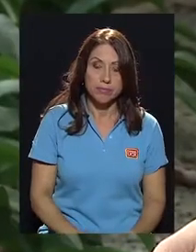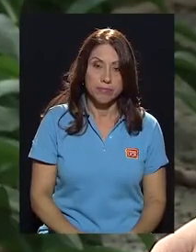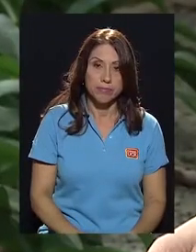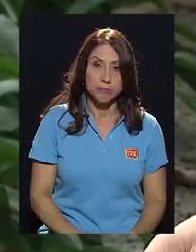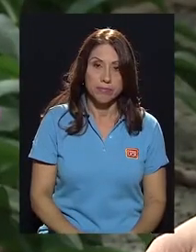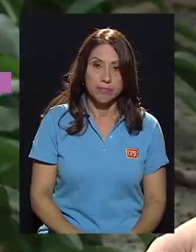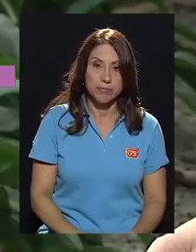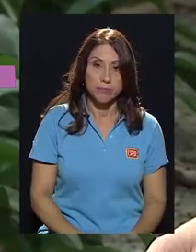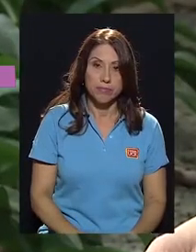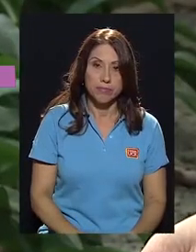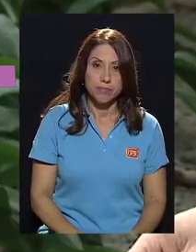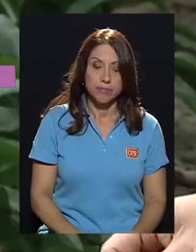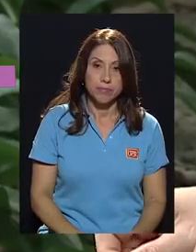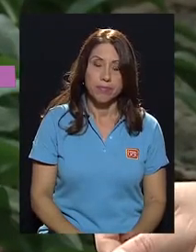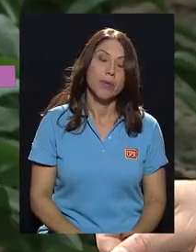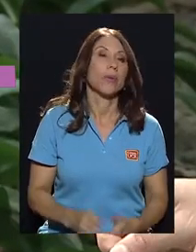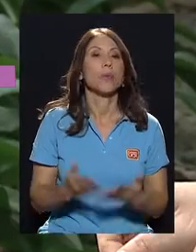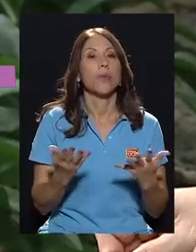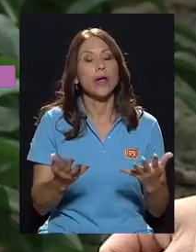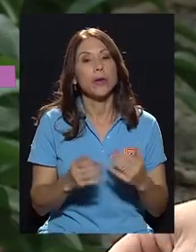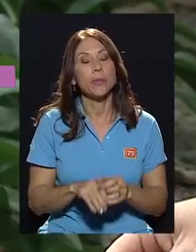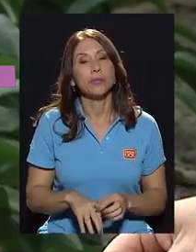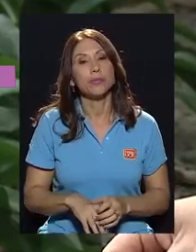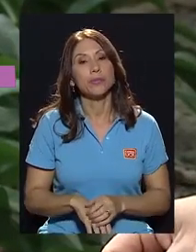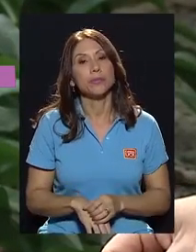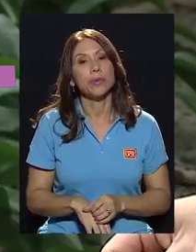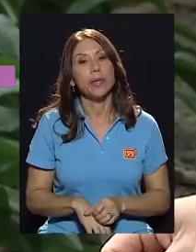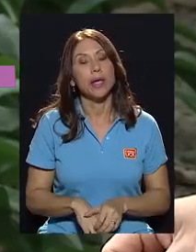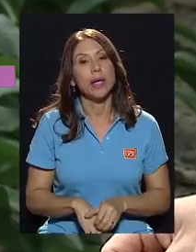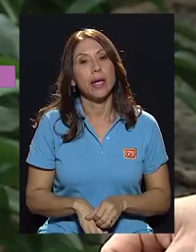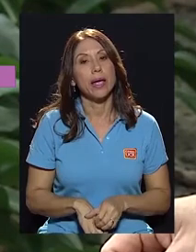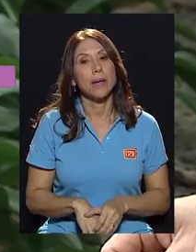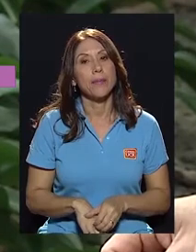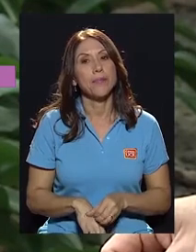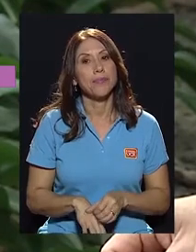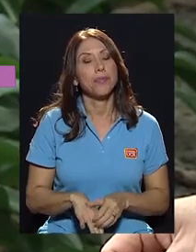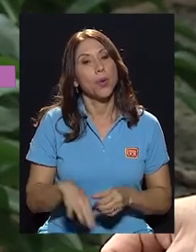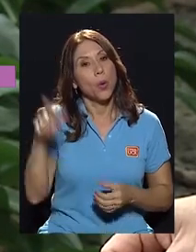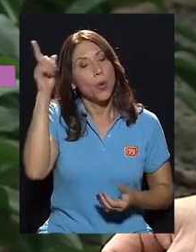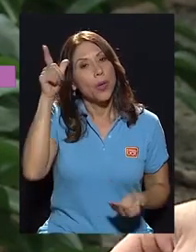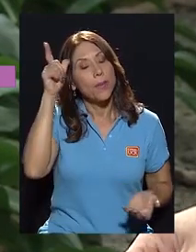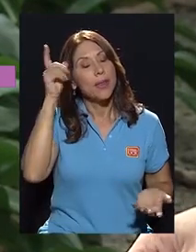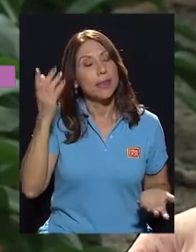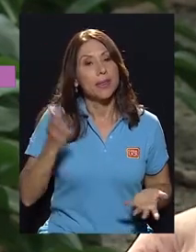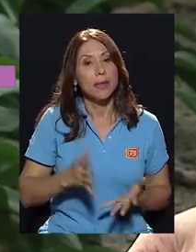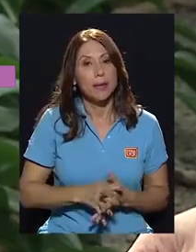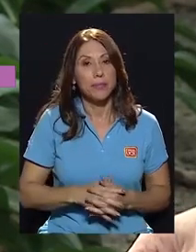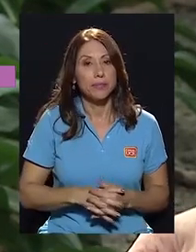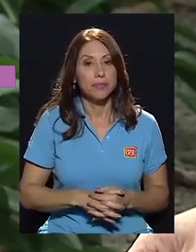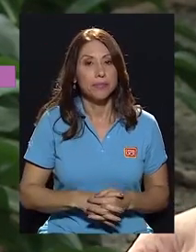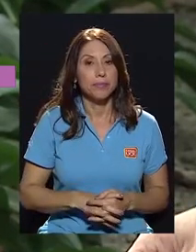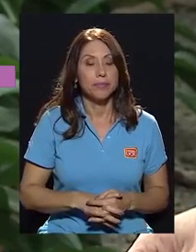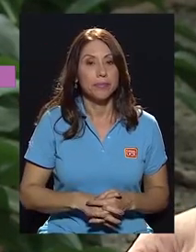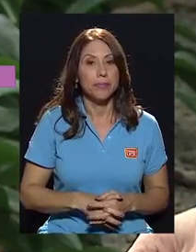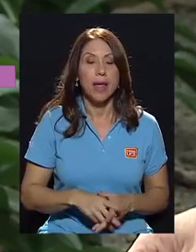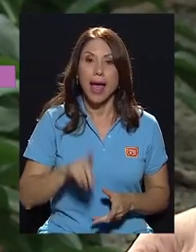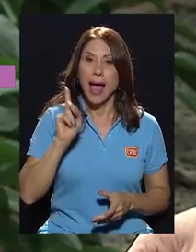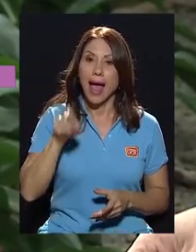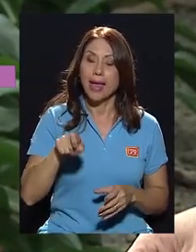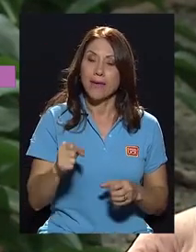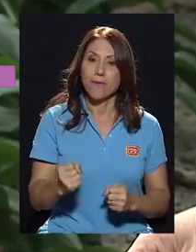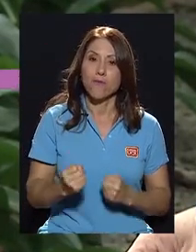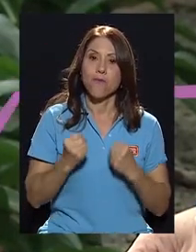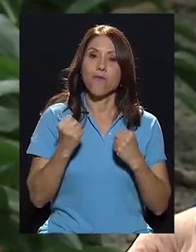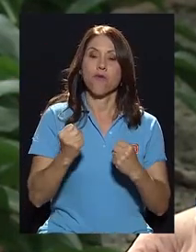Bueno, este, obviamente hay que